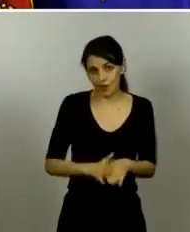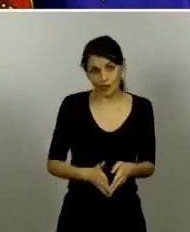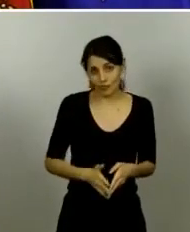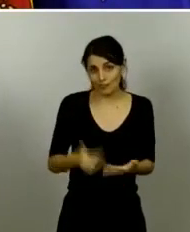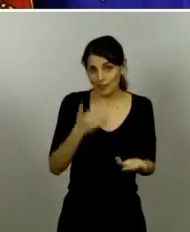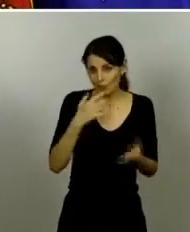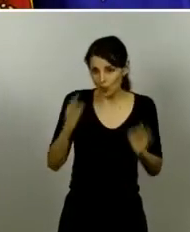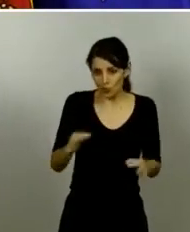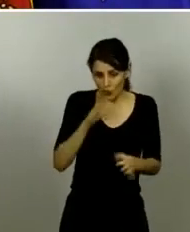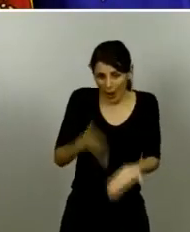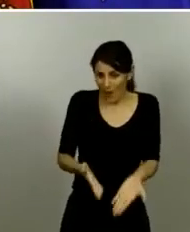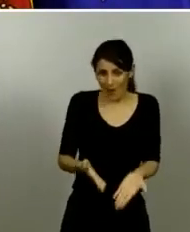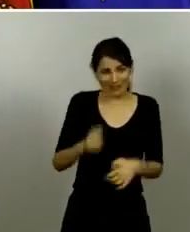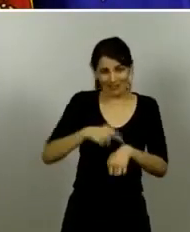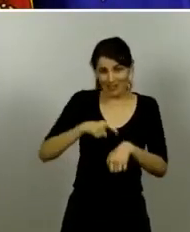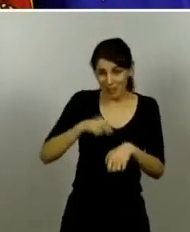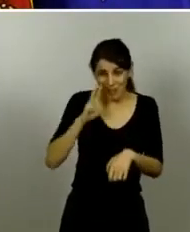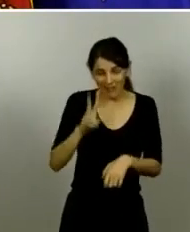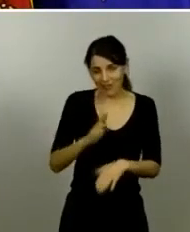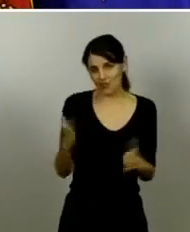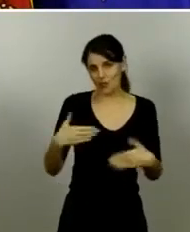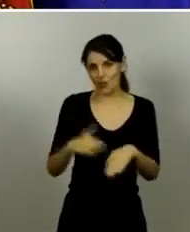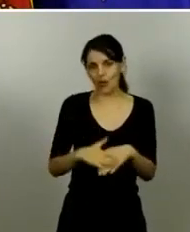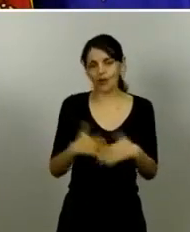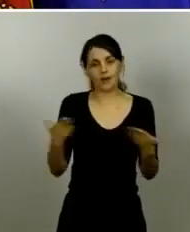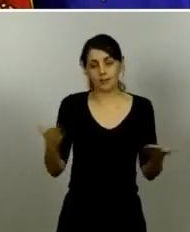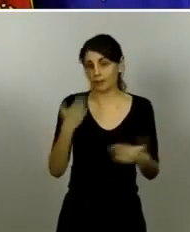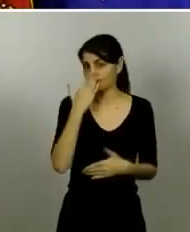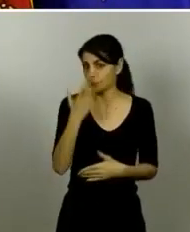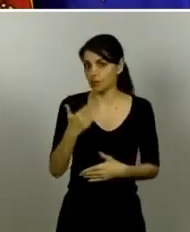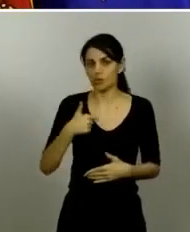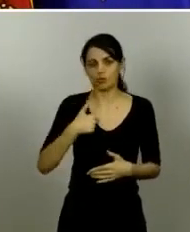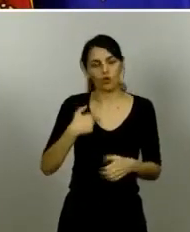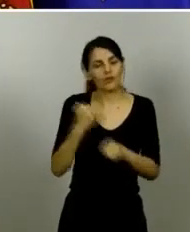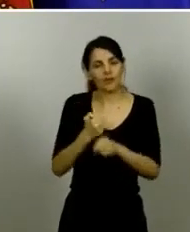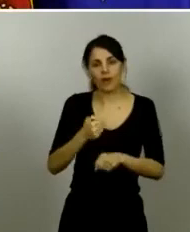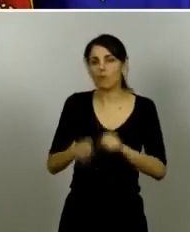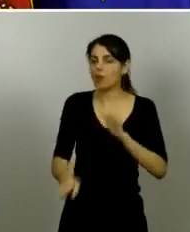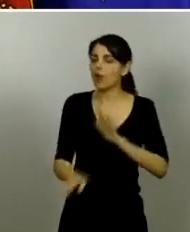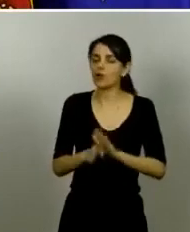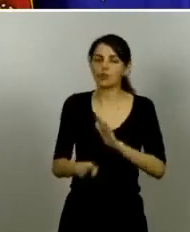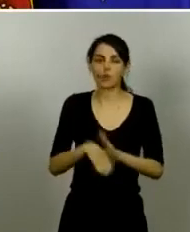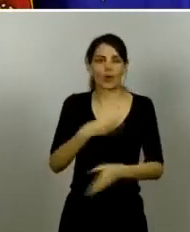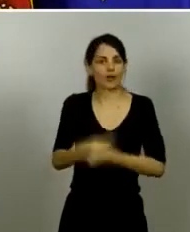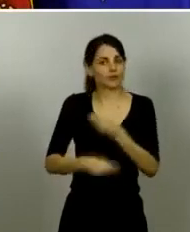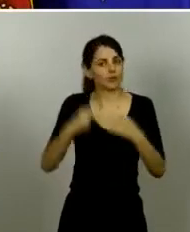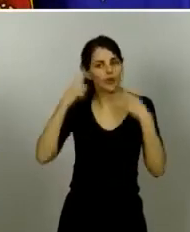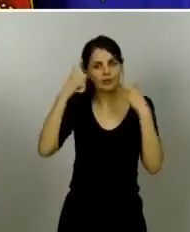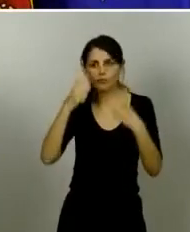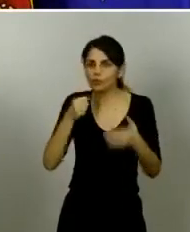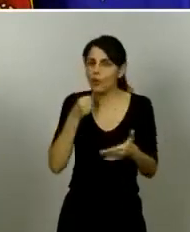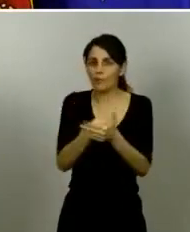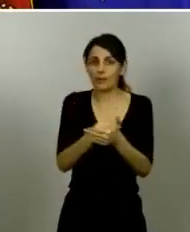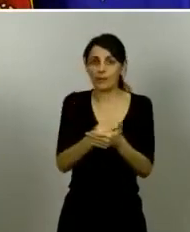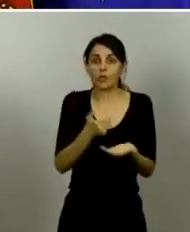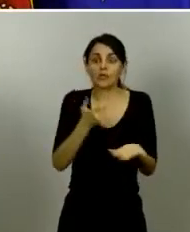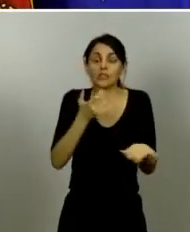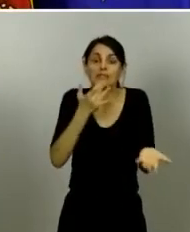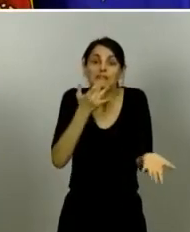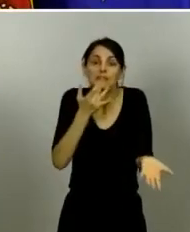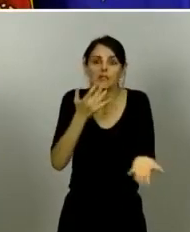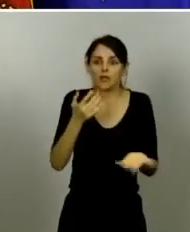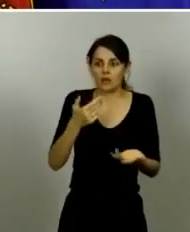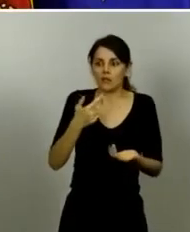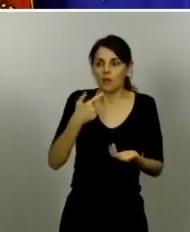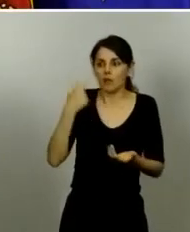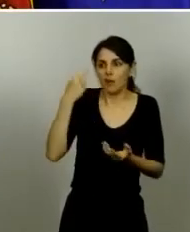voy a hacer en ningún momento es dejar de hacer mi trabajo con todo el esfuerzo que pueda si se considera que debo de dejarlo y alguien